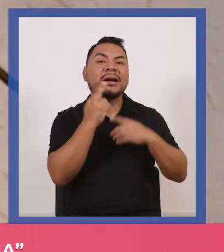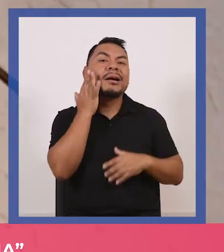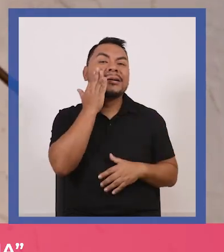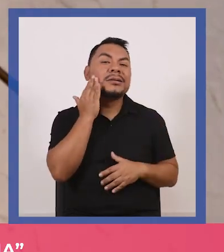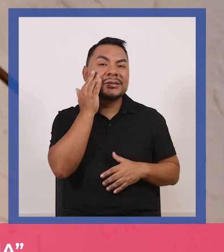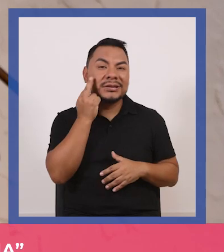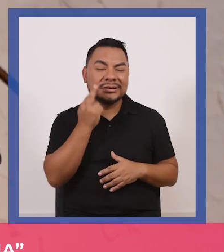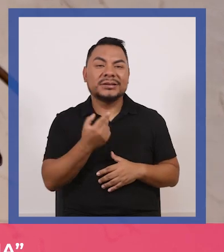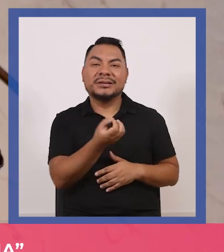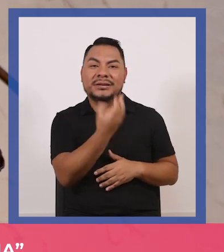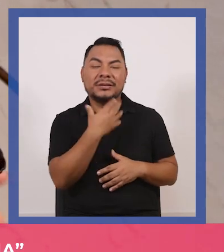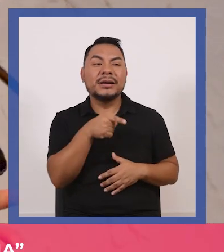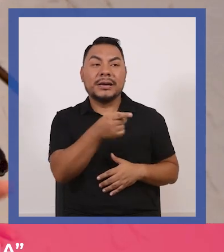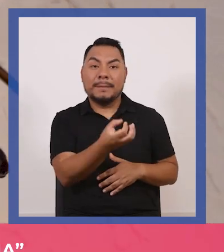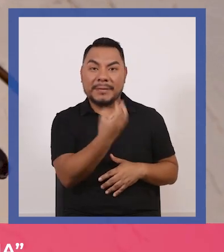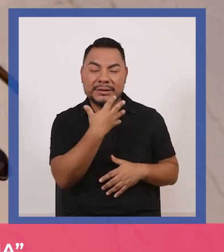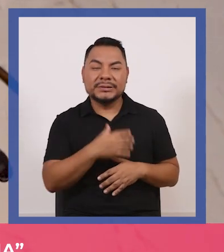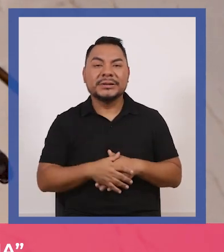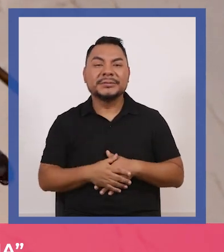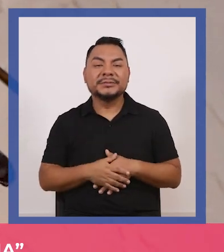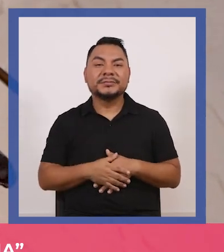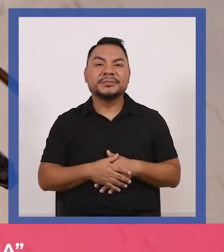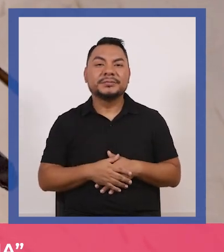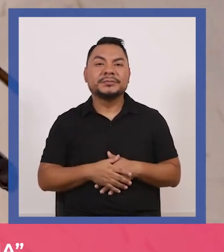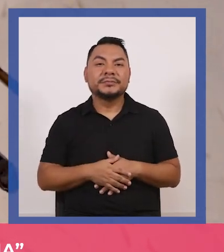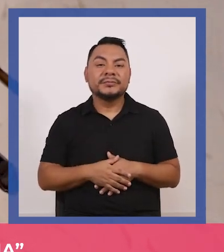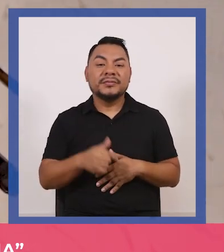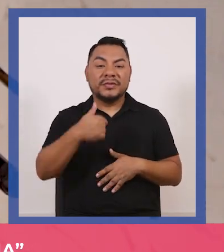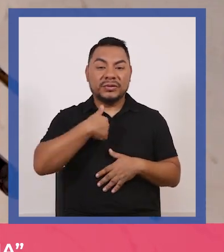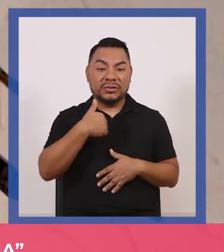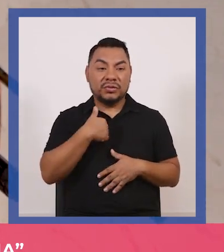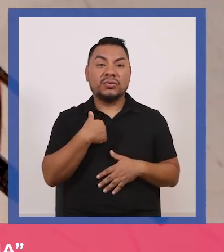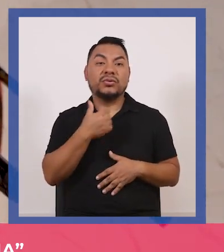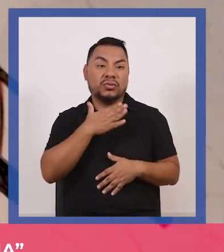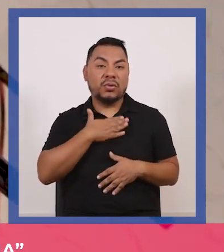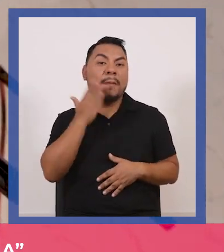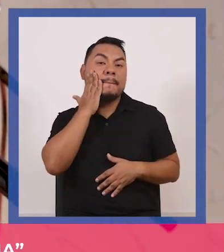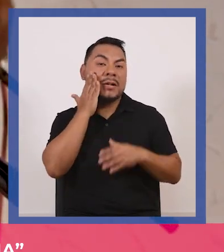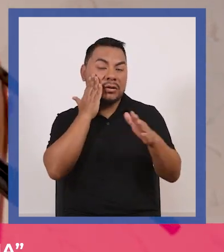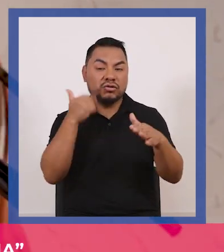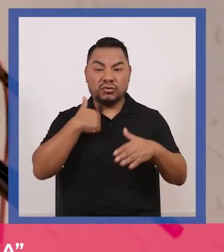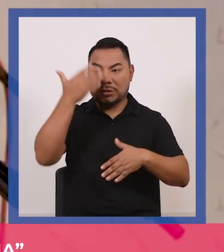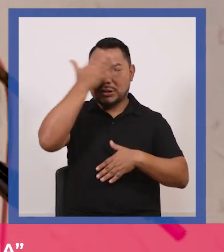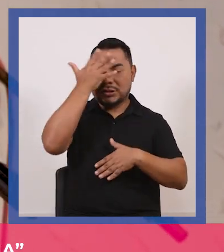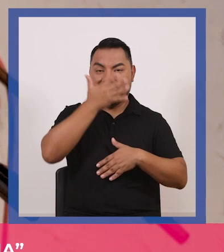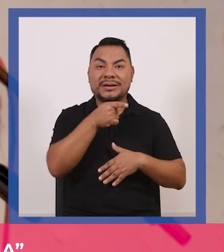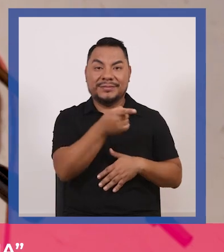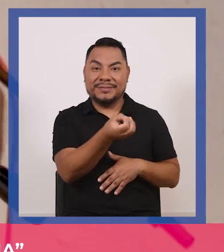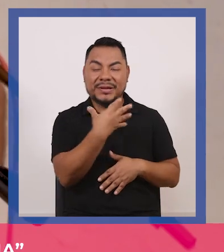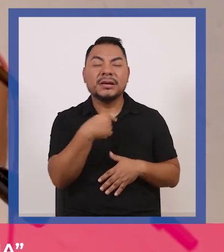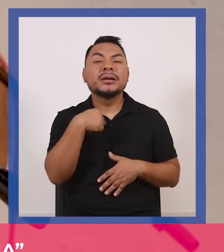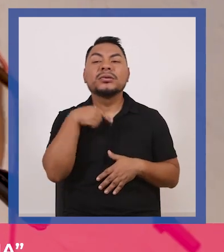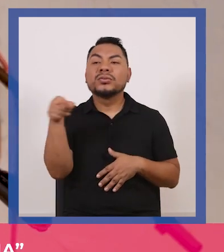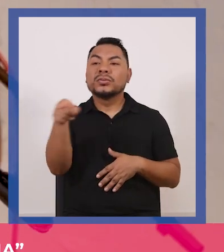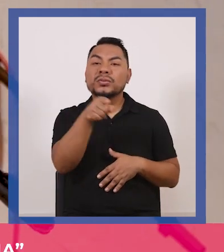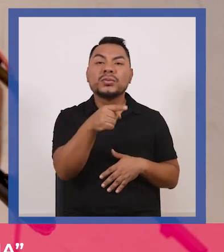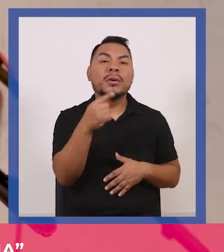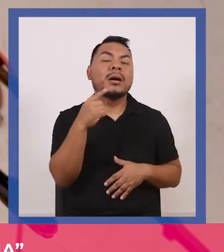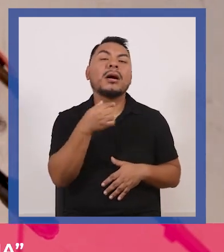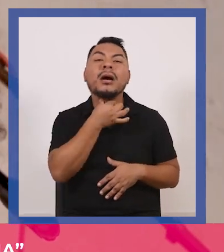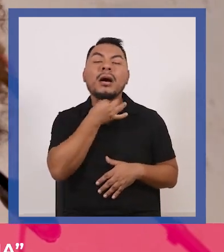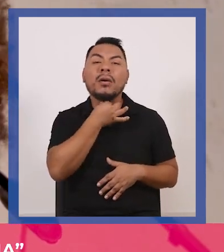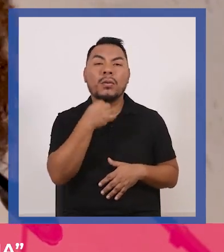raciales y me decía si yo que soy tu mami soy negra tus abuelitos